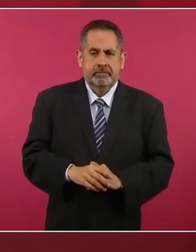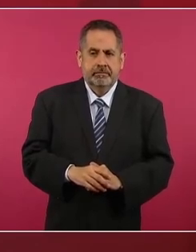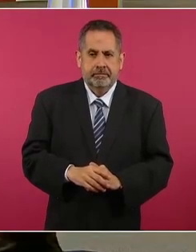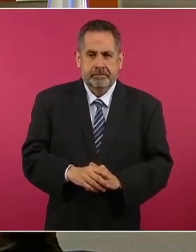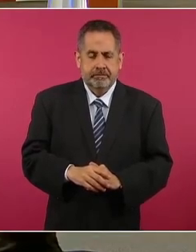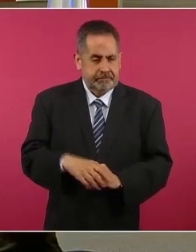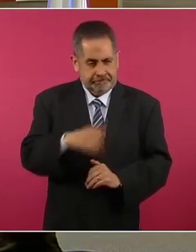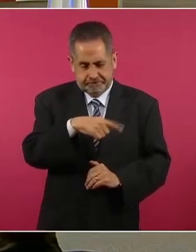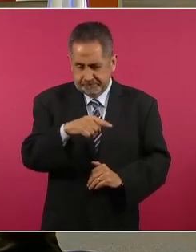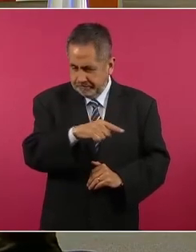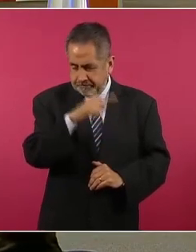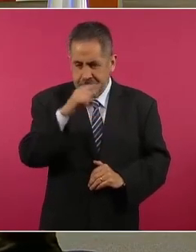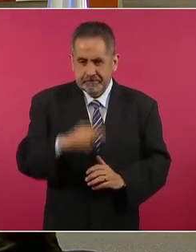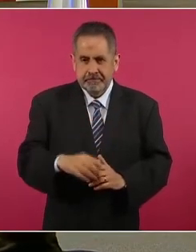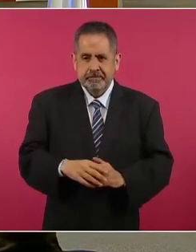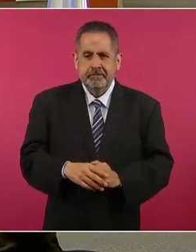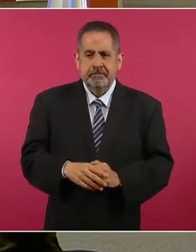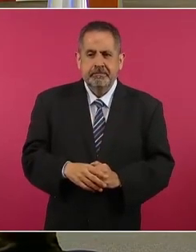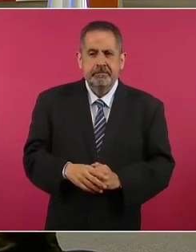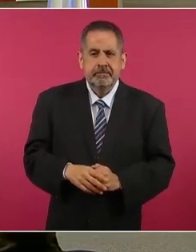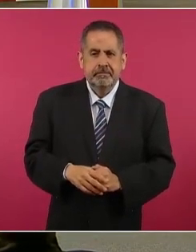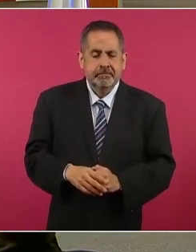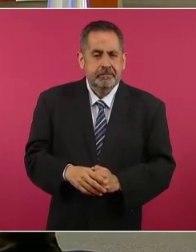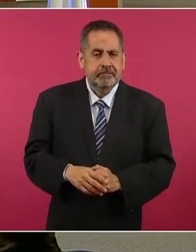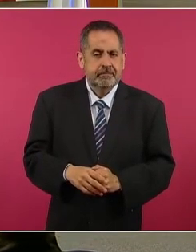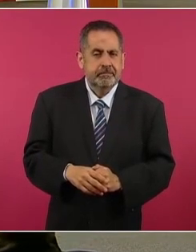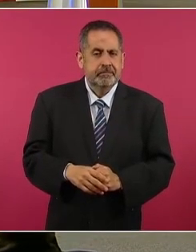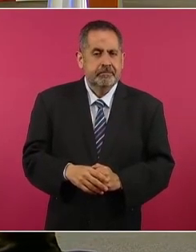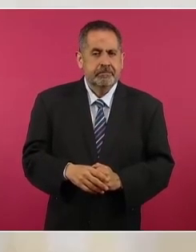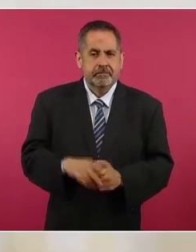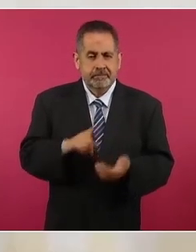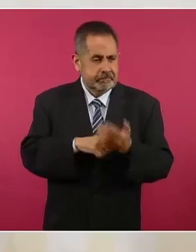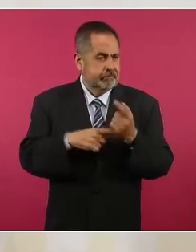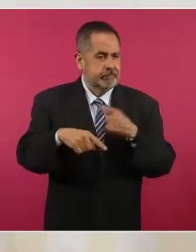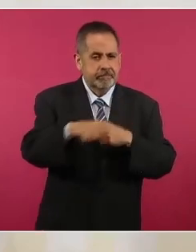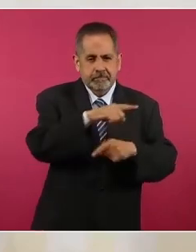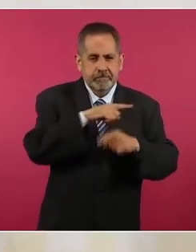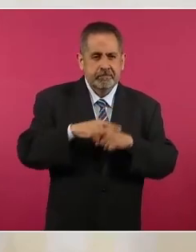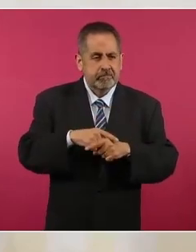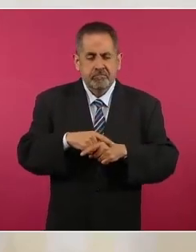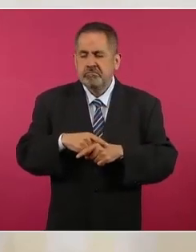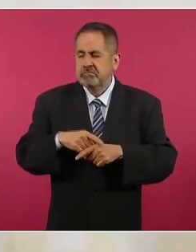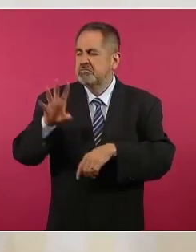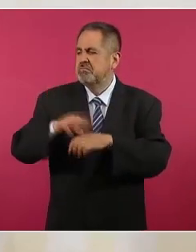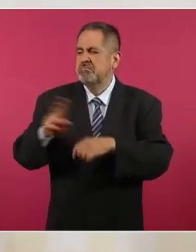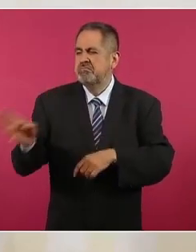Ellos eran los que permitían la tortura,